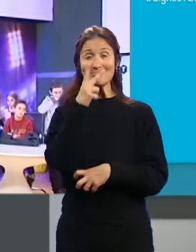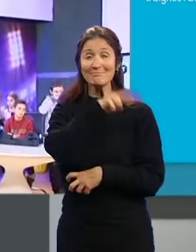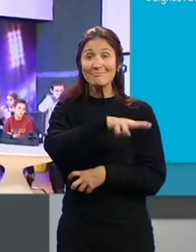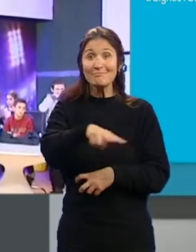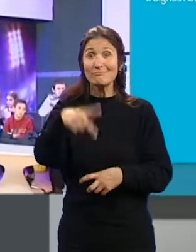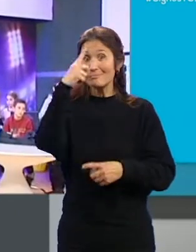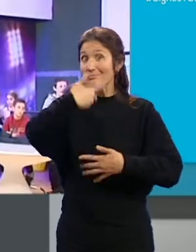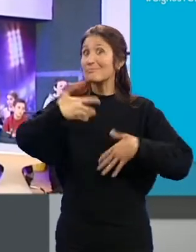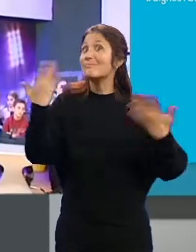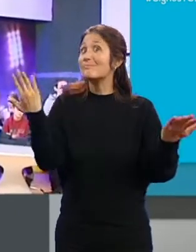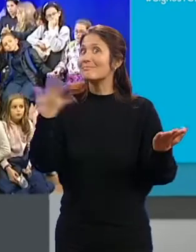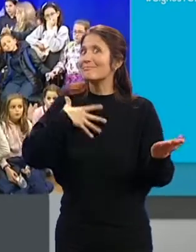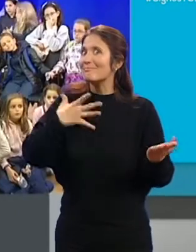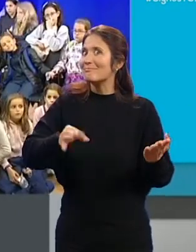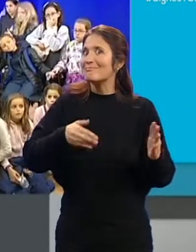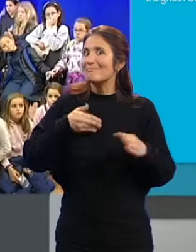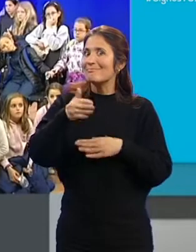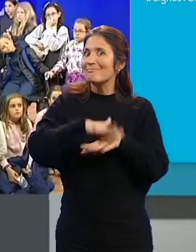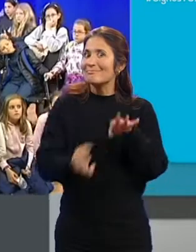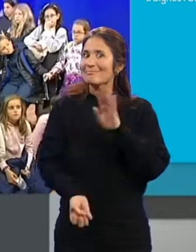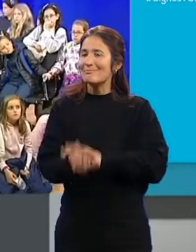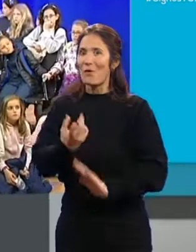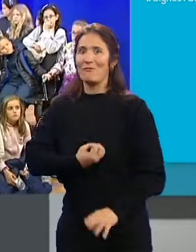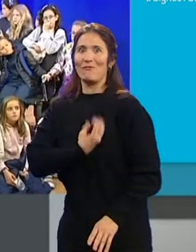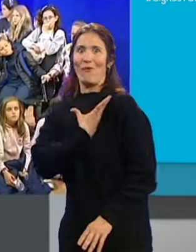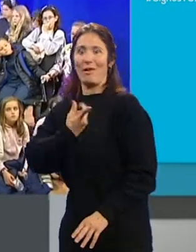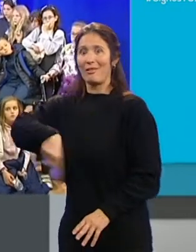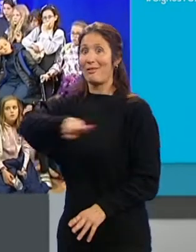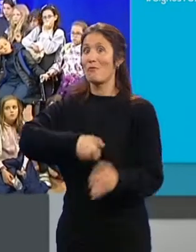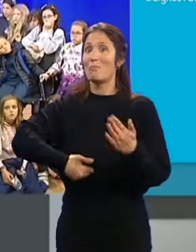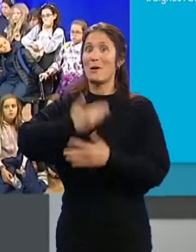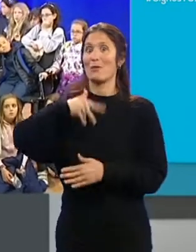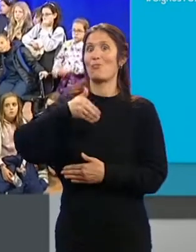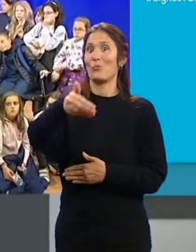quién sabe... ...quizá haya nacido la vocación... ...de algún periodista.